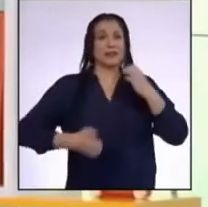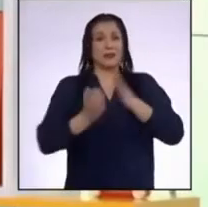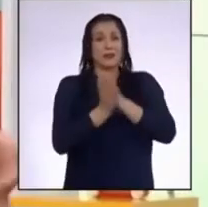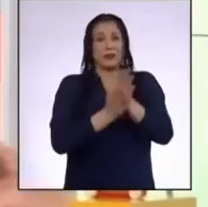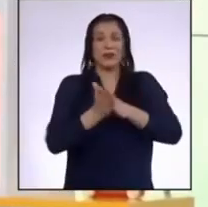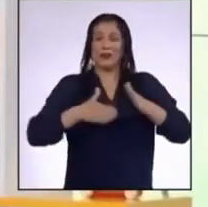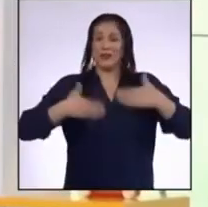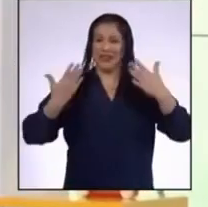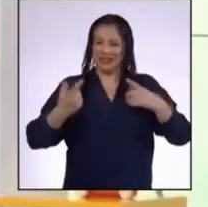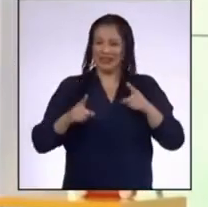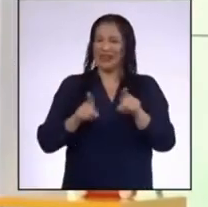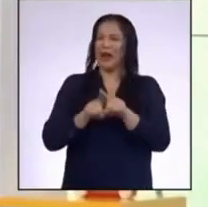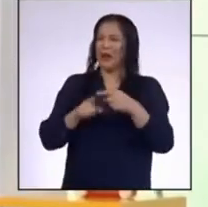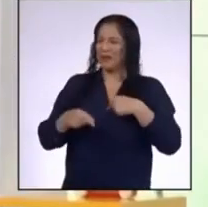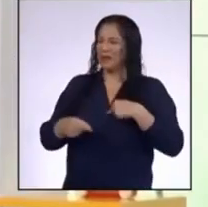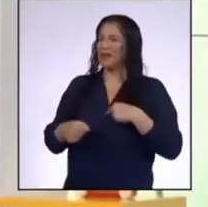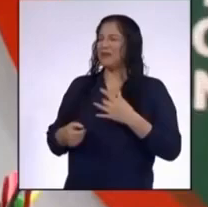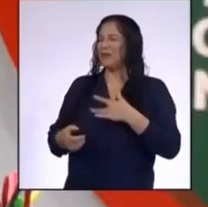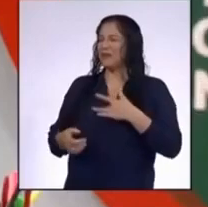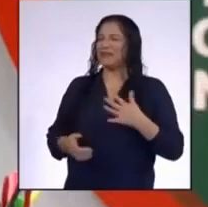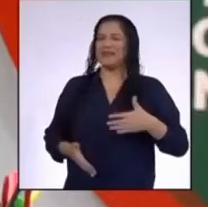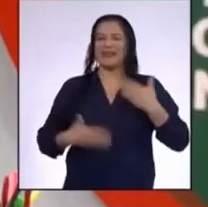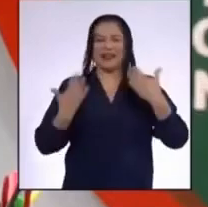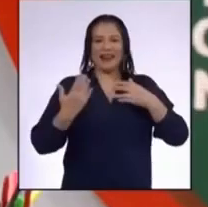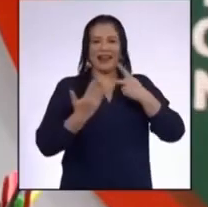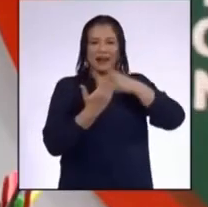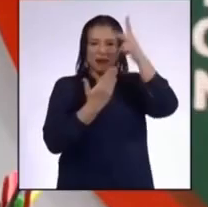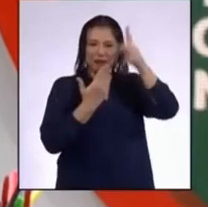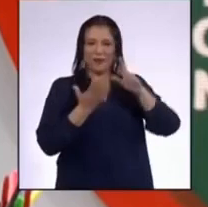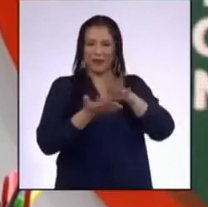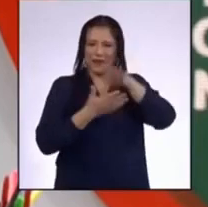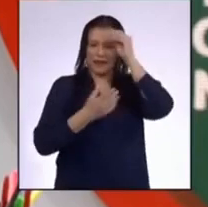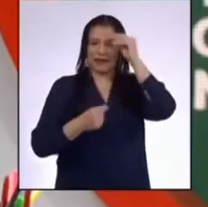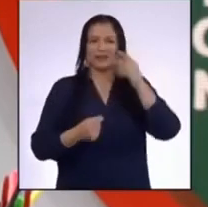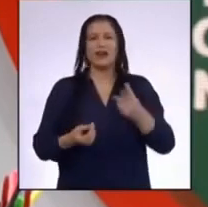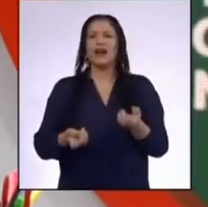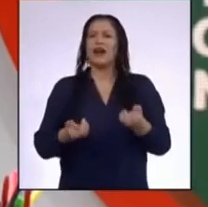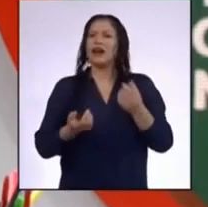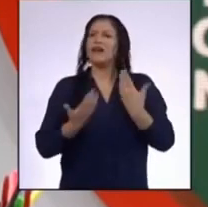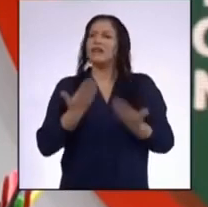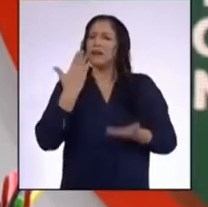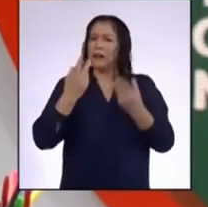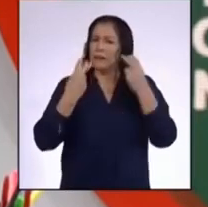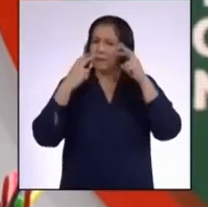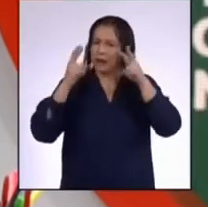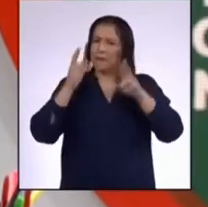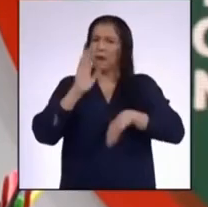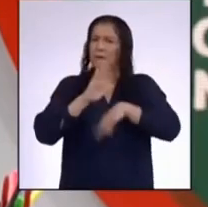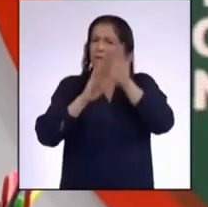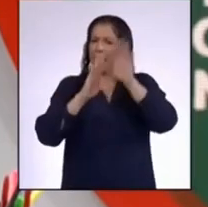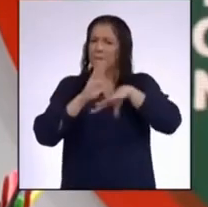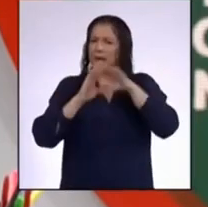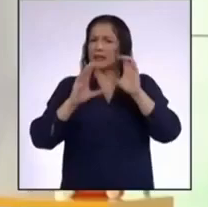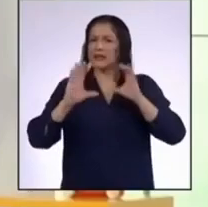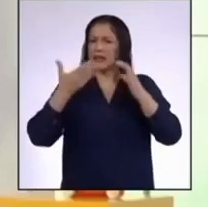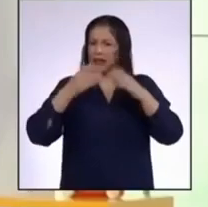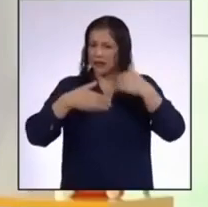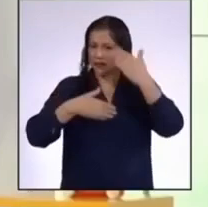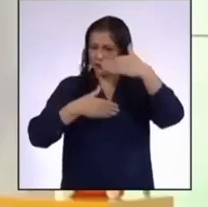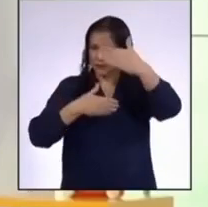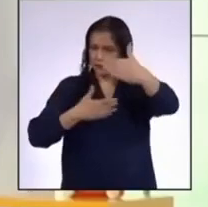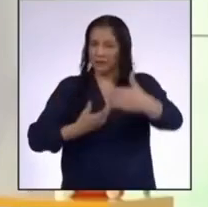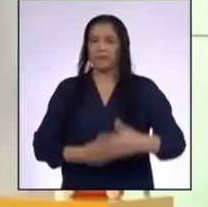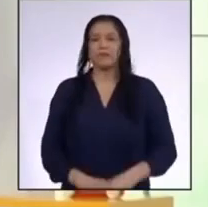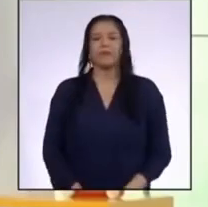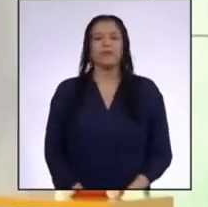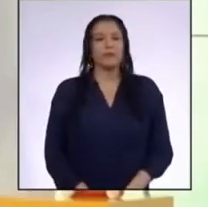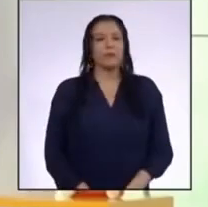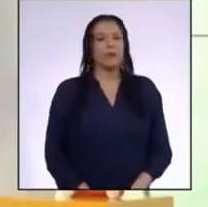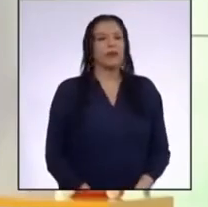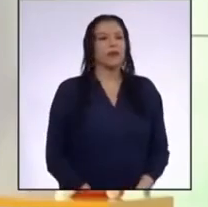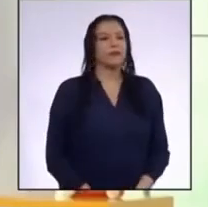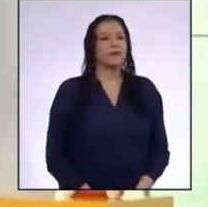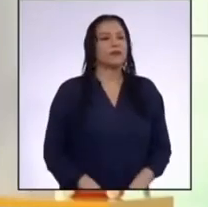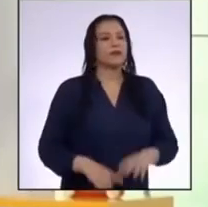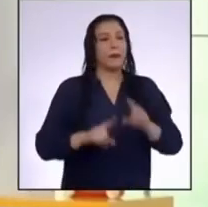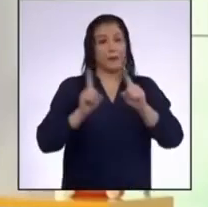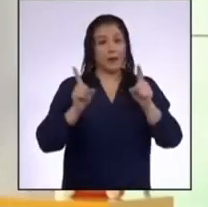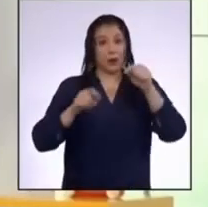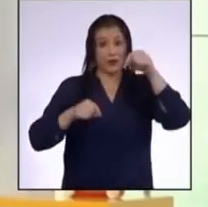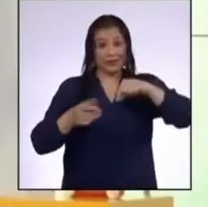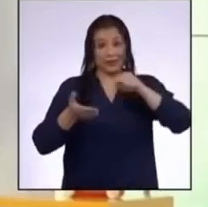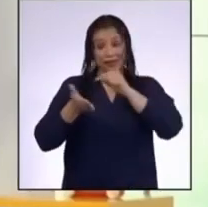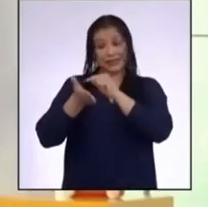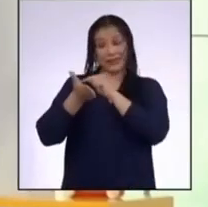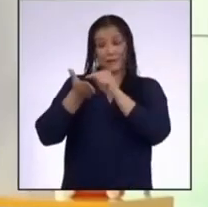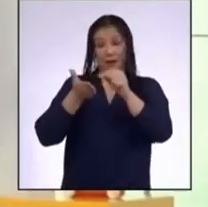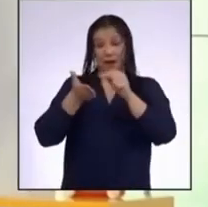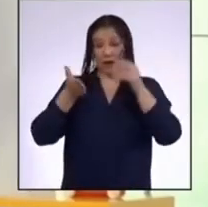A mí también me pone alegre Seguro veremos más infografías en las siguientes sesiones, ¿no? Claro, pero esta